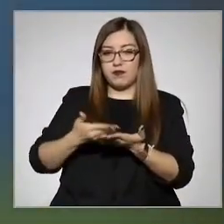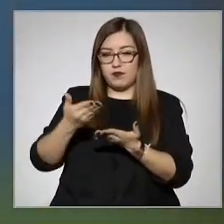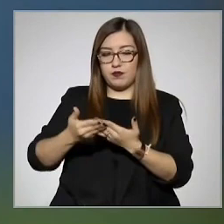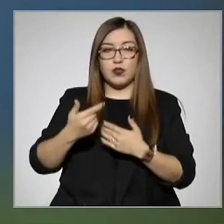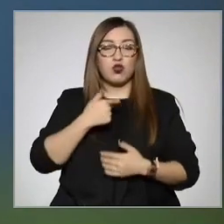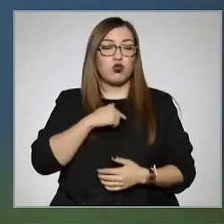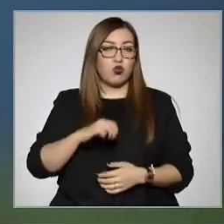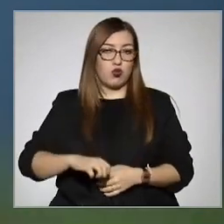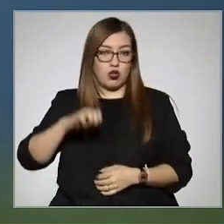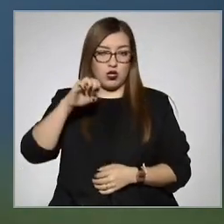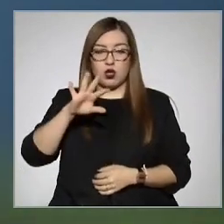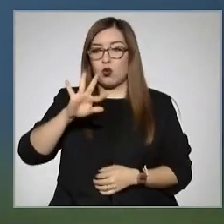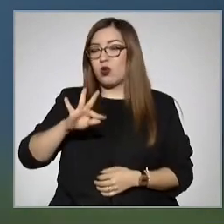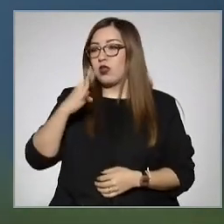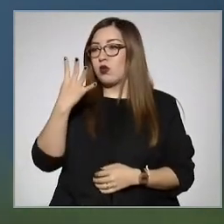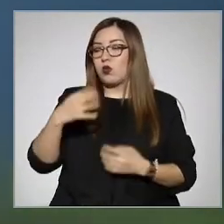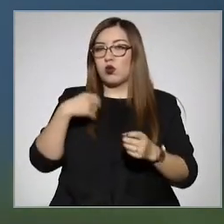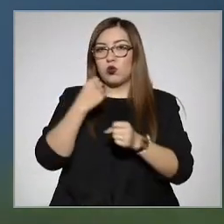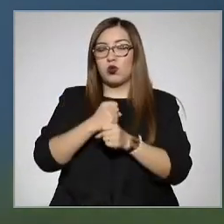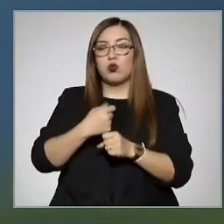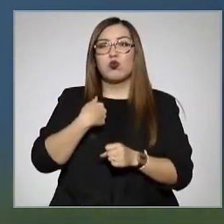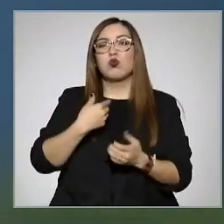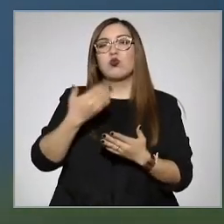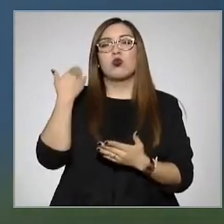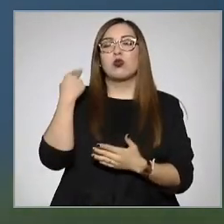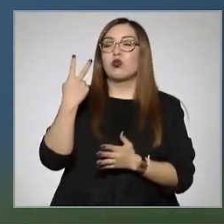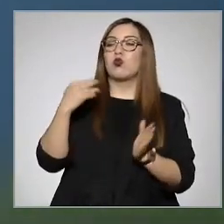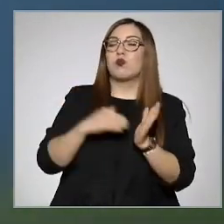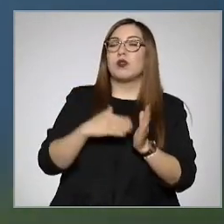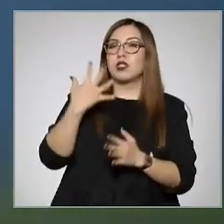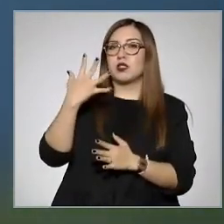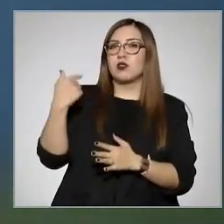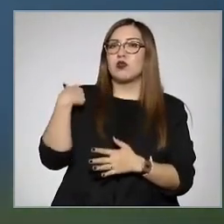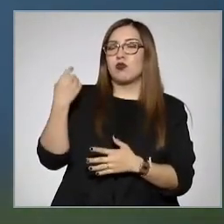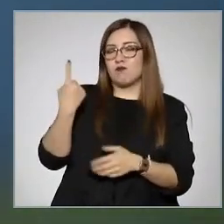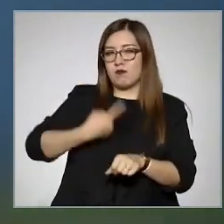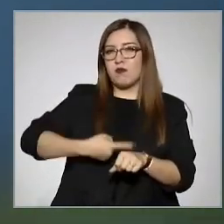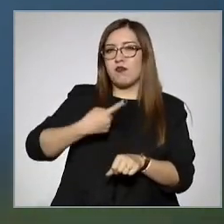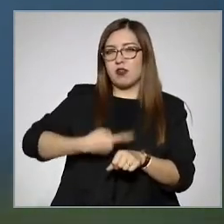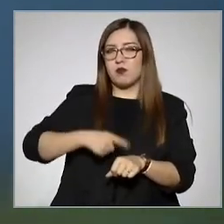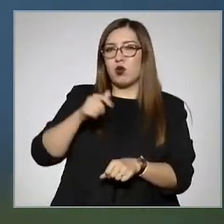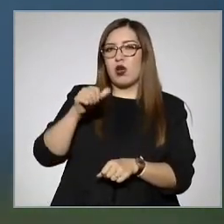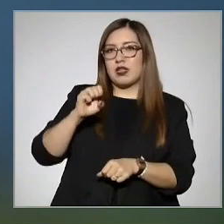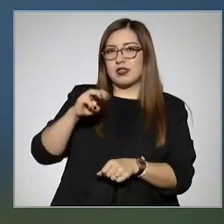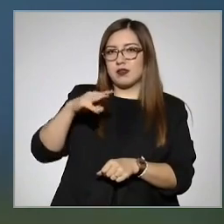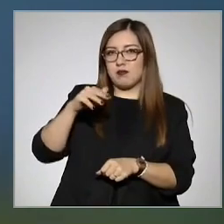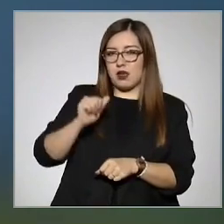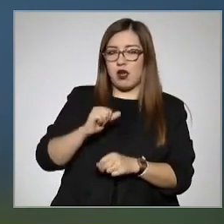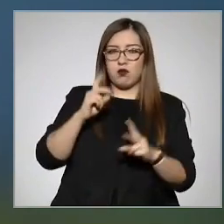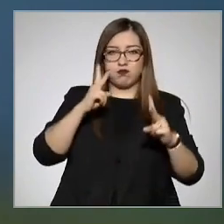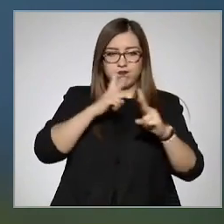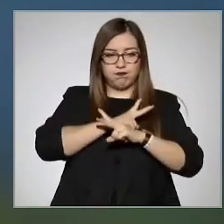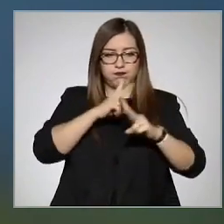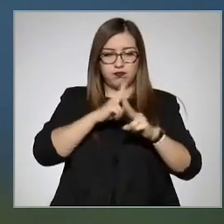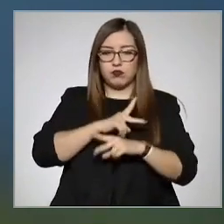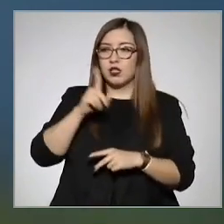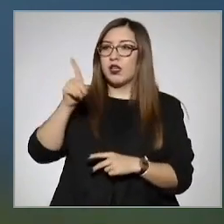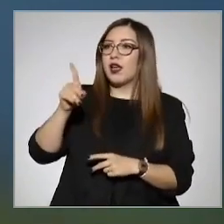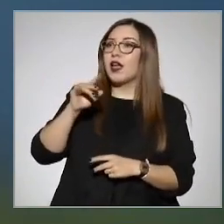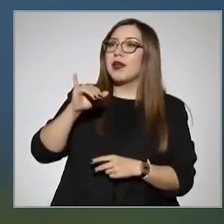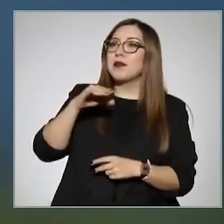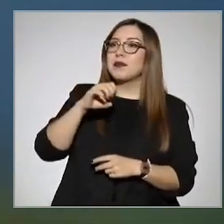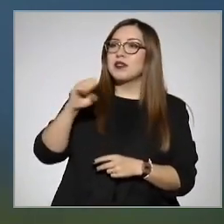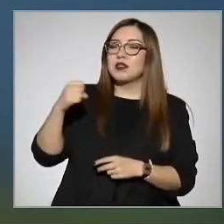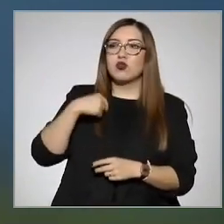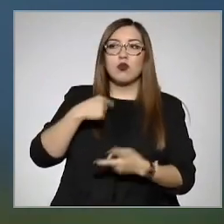años, sufrí asma a partir del 2005 que me diagnosticaron. En el seguro social comencé tratamiento con